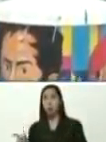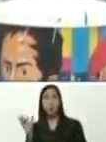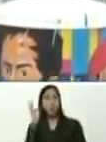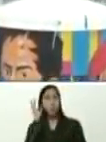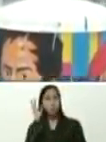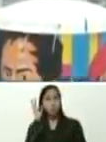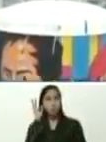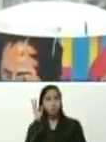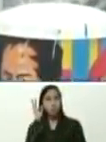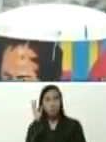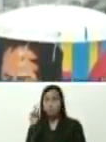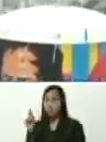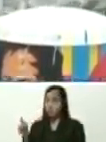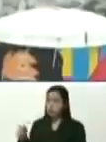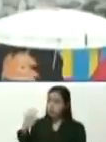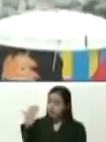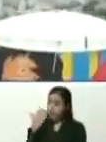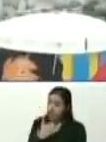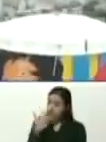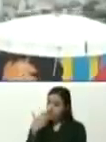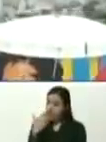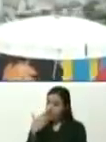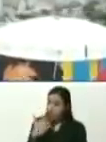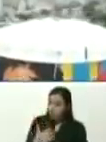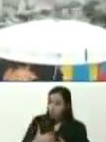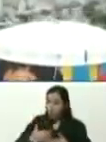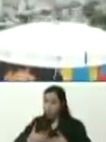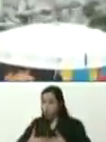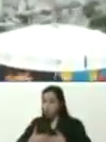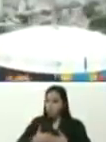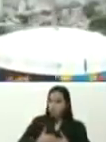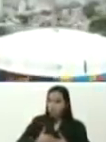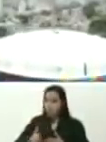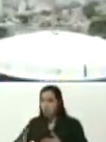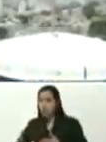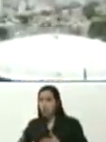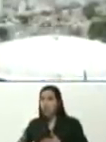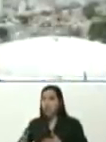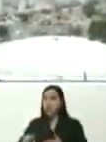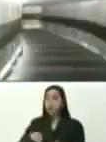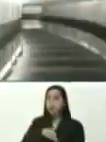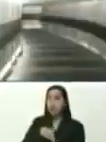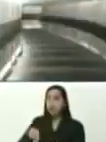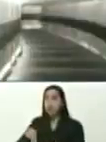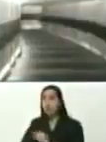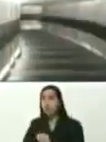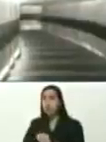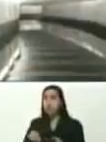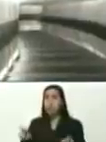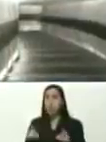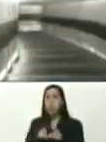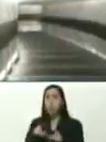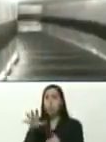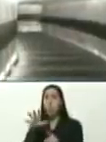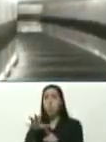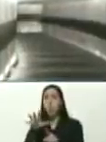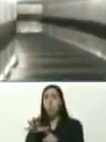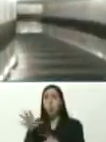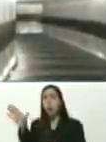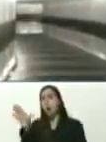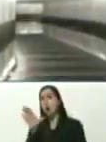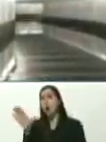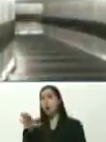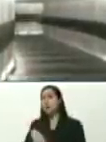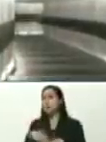ese humor tuyo, de dos pasitos para atrás, y dos pasitos para acá, me recordó ese humor caraqueño, Maruja, que te